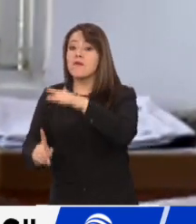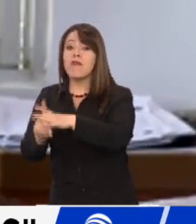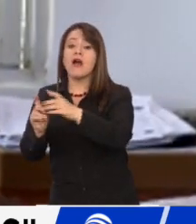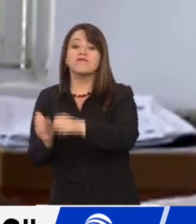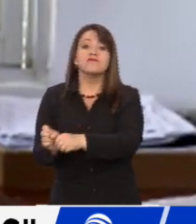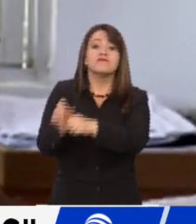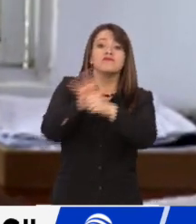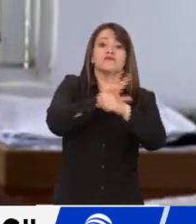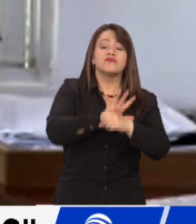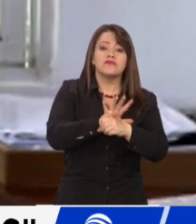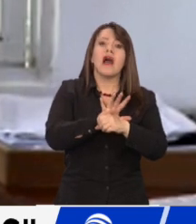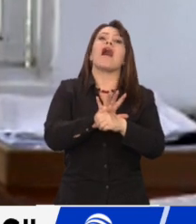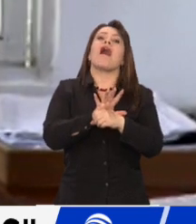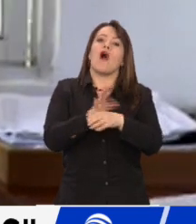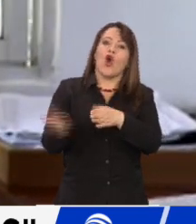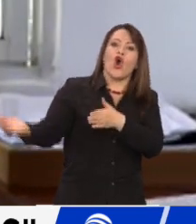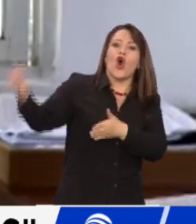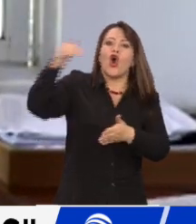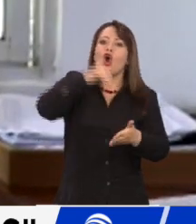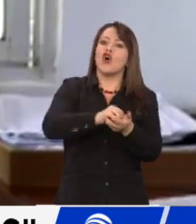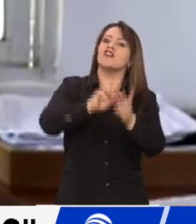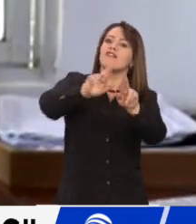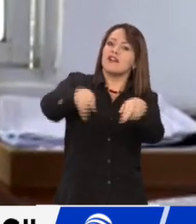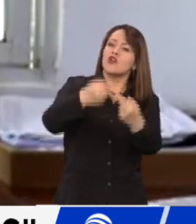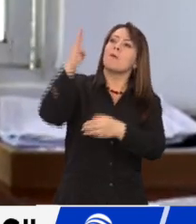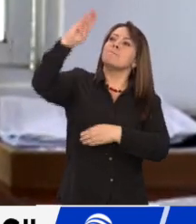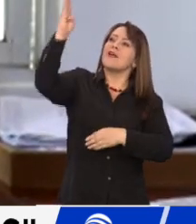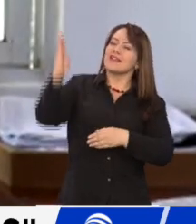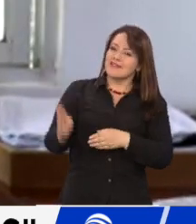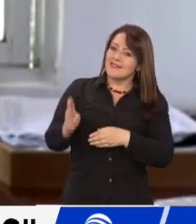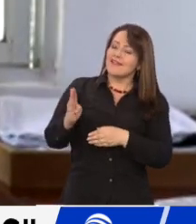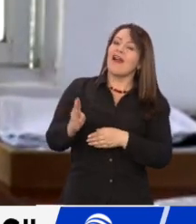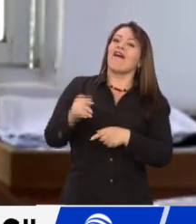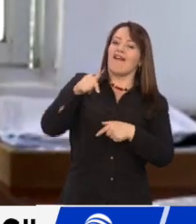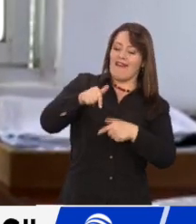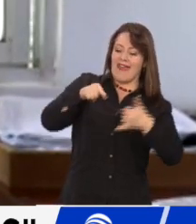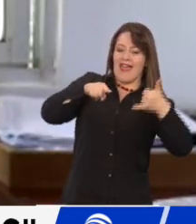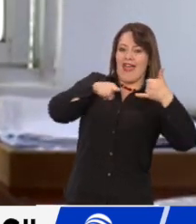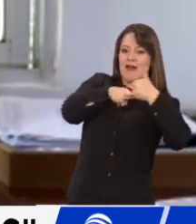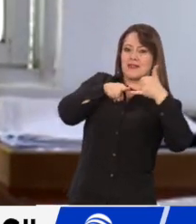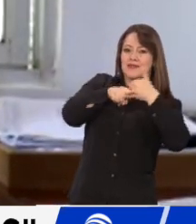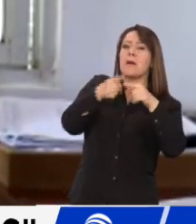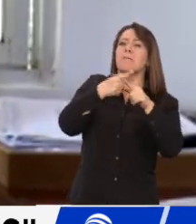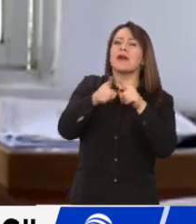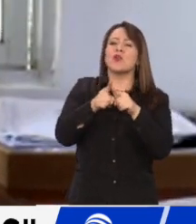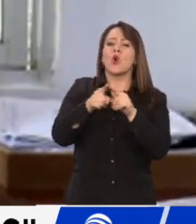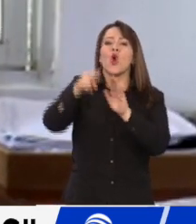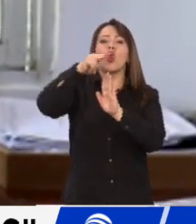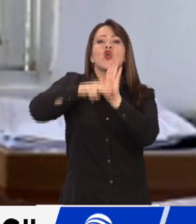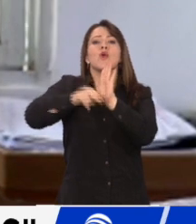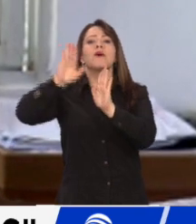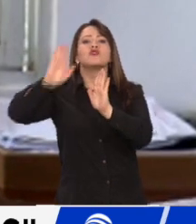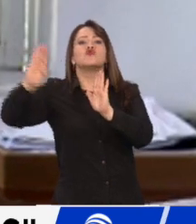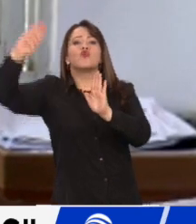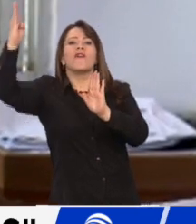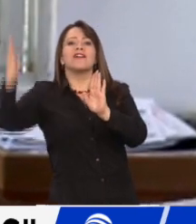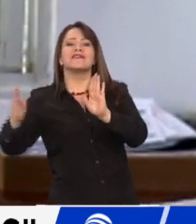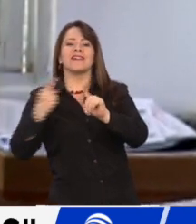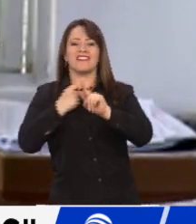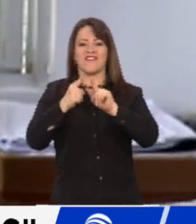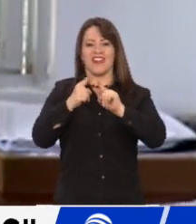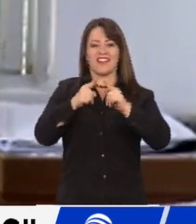articulación con Tabatinga, pero la política al interior del Brasil, bien diferente a la política